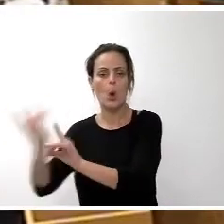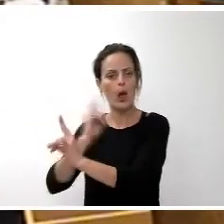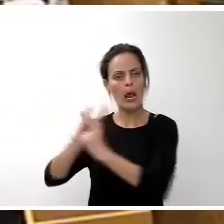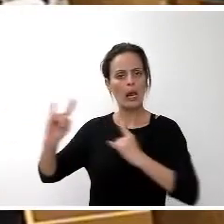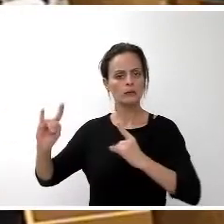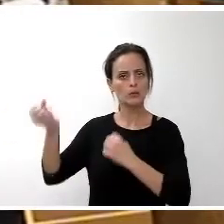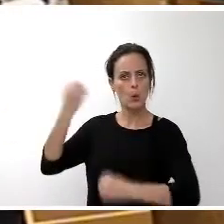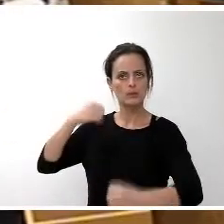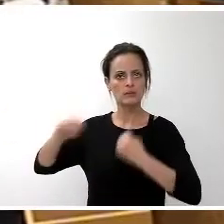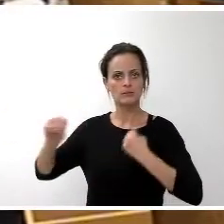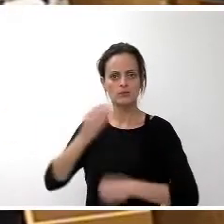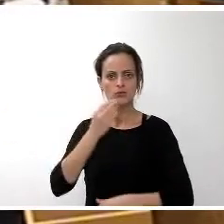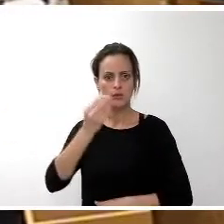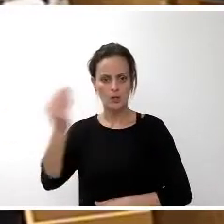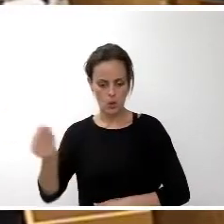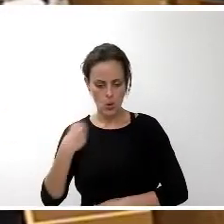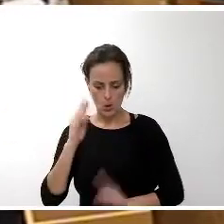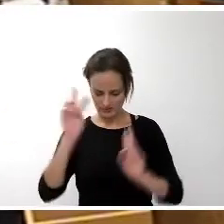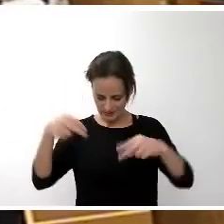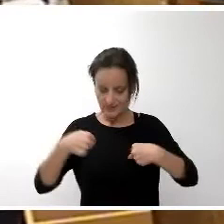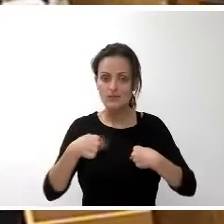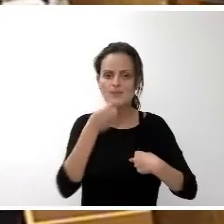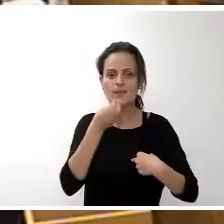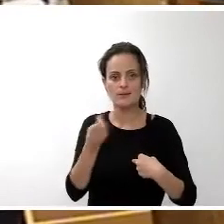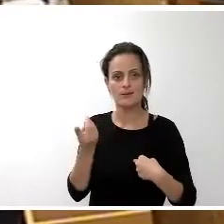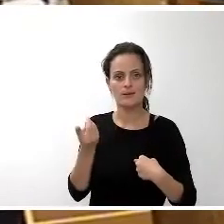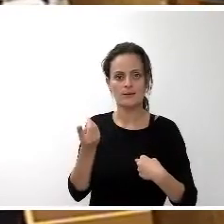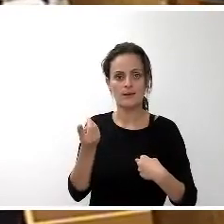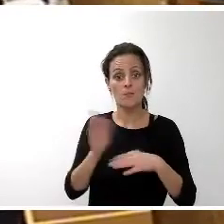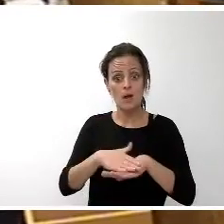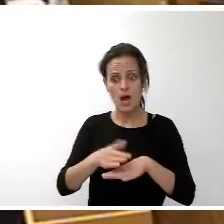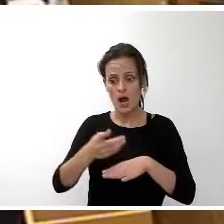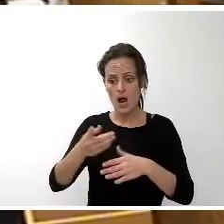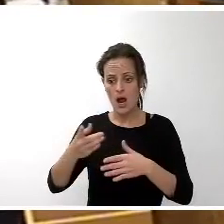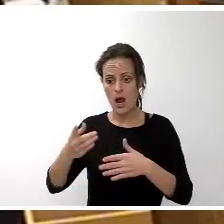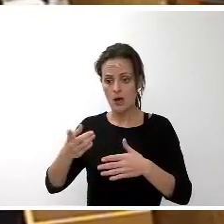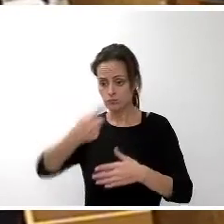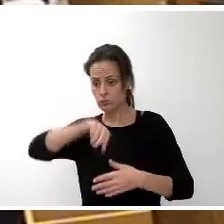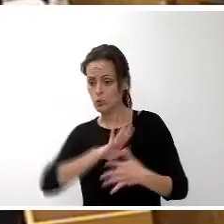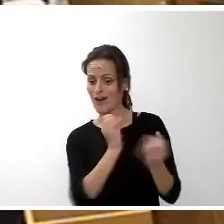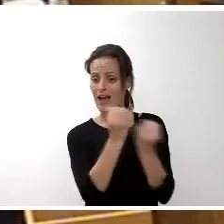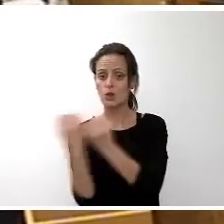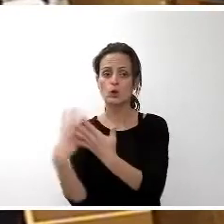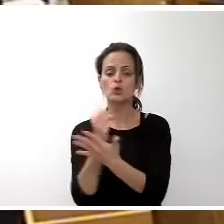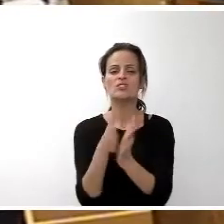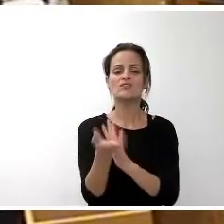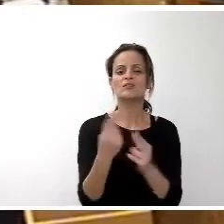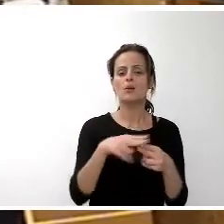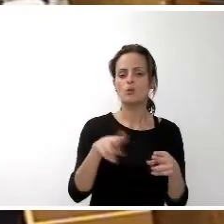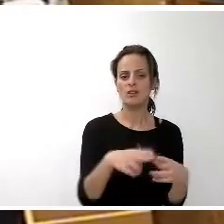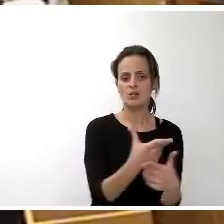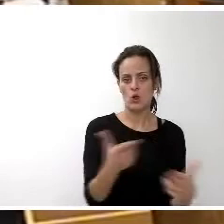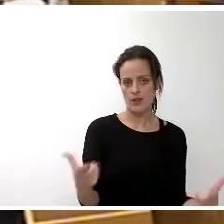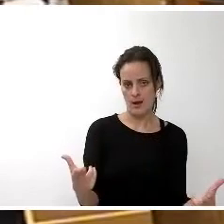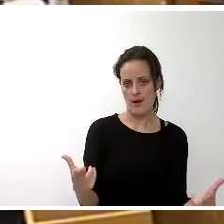su relación con su propia persona eso es también para nosotros política social y todo eso supera